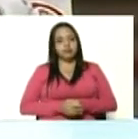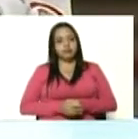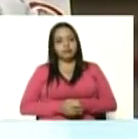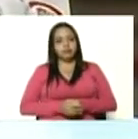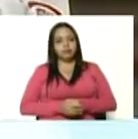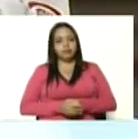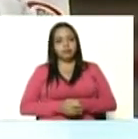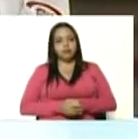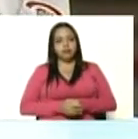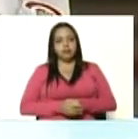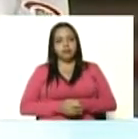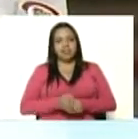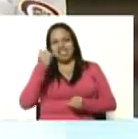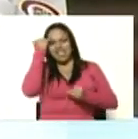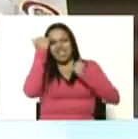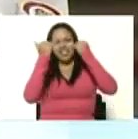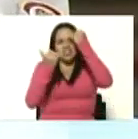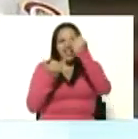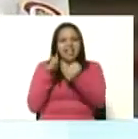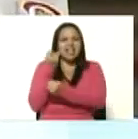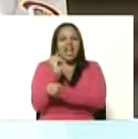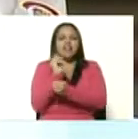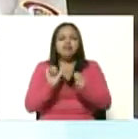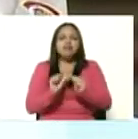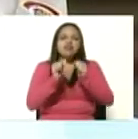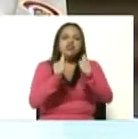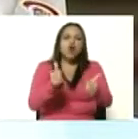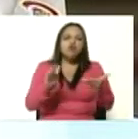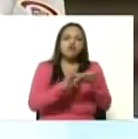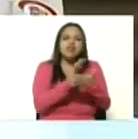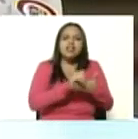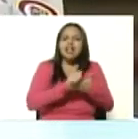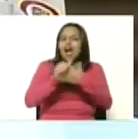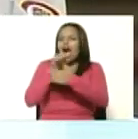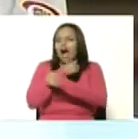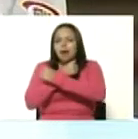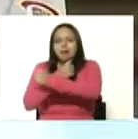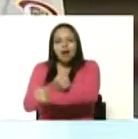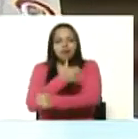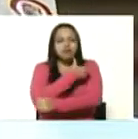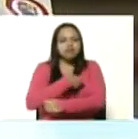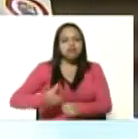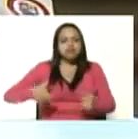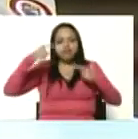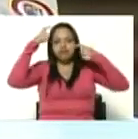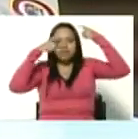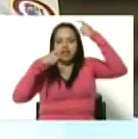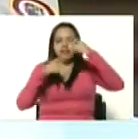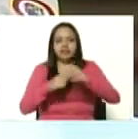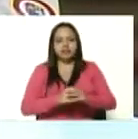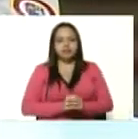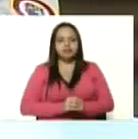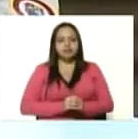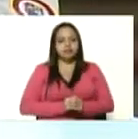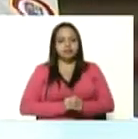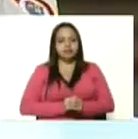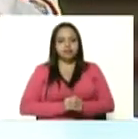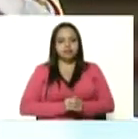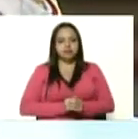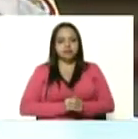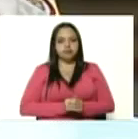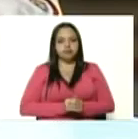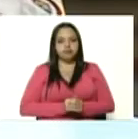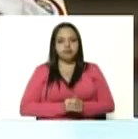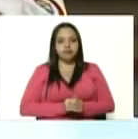inspirada en ese liderazgo de nuestro amado comandante Hugo Chávez Frías es